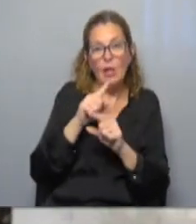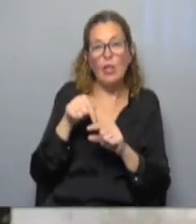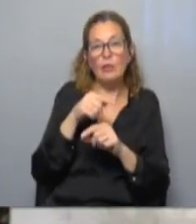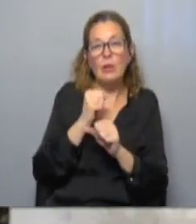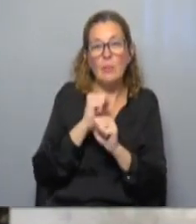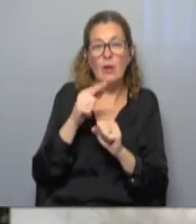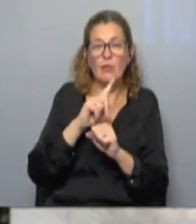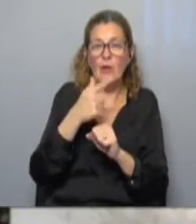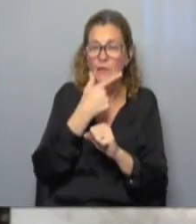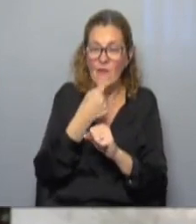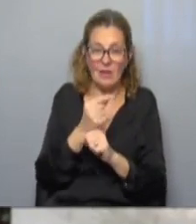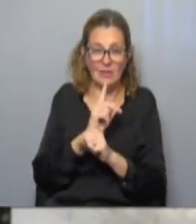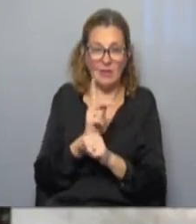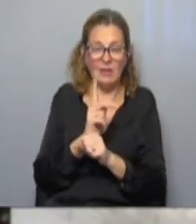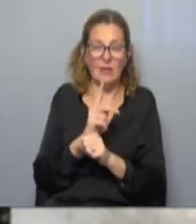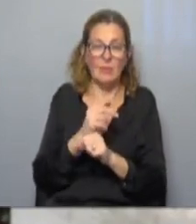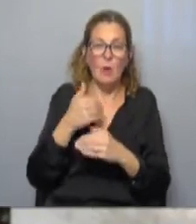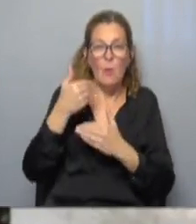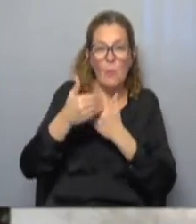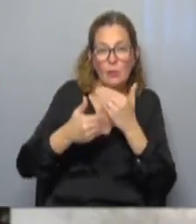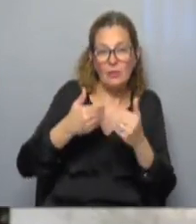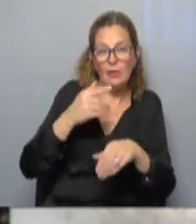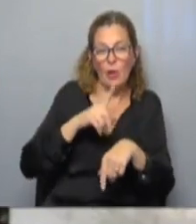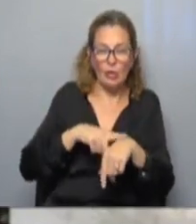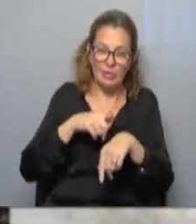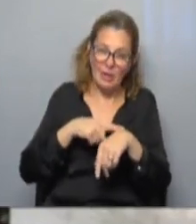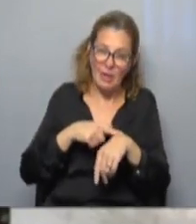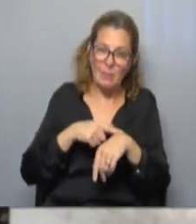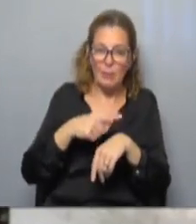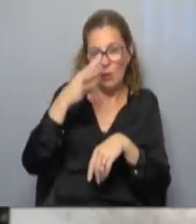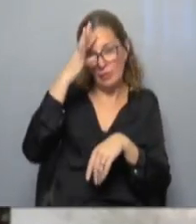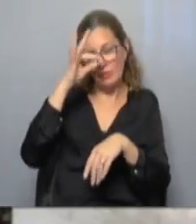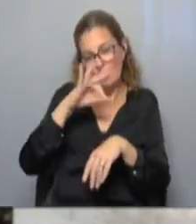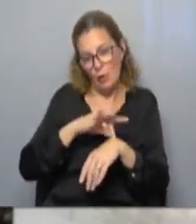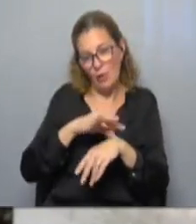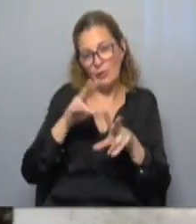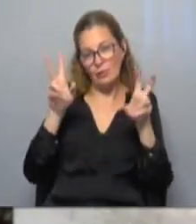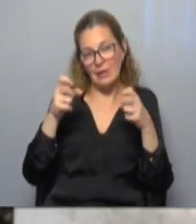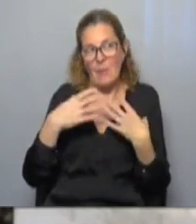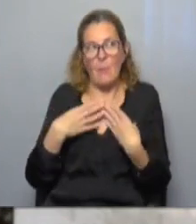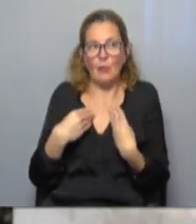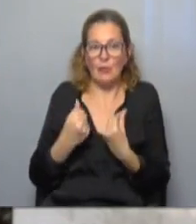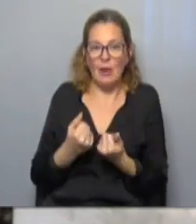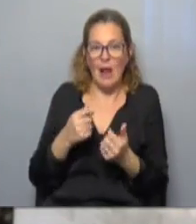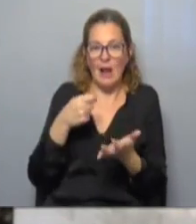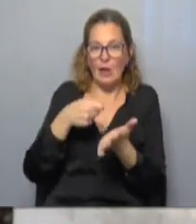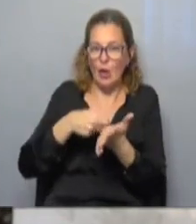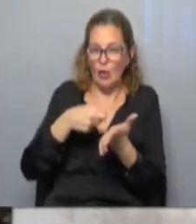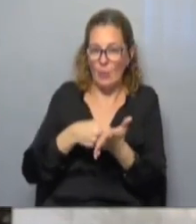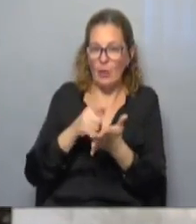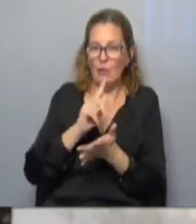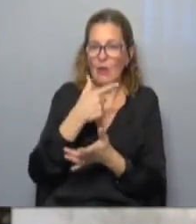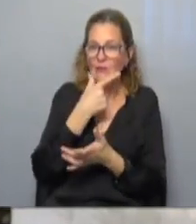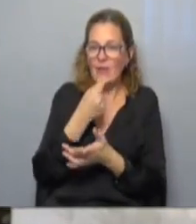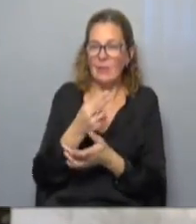no es un proceso fácil es un proceso que lleva su tiempo tema psicológico tema emocional económico no es